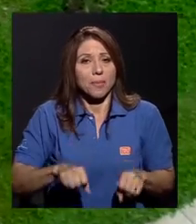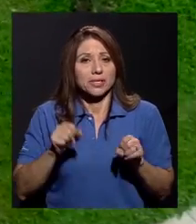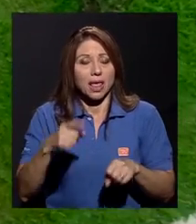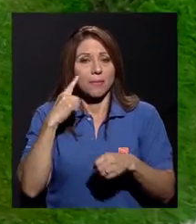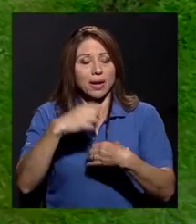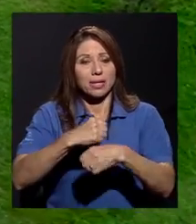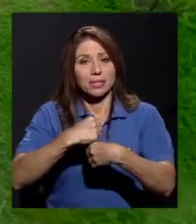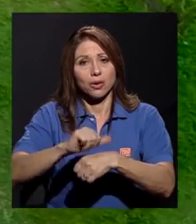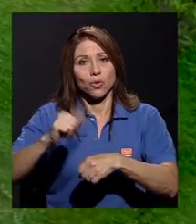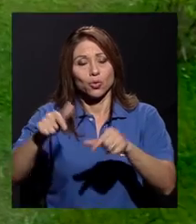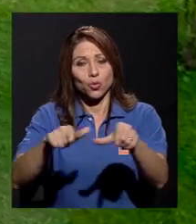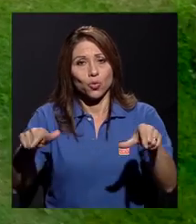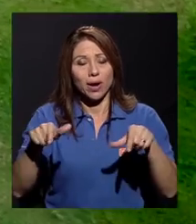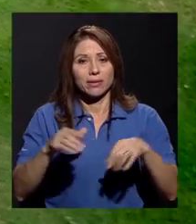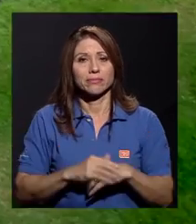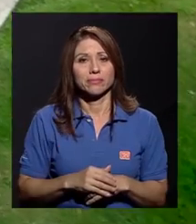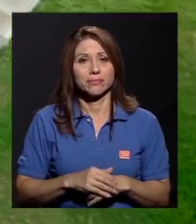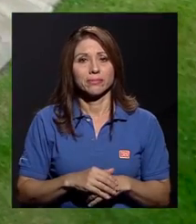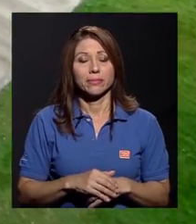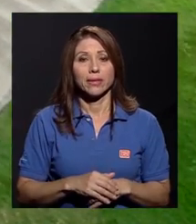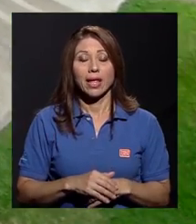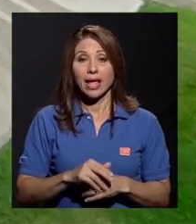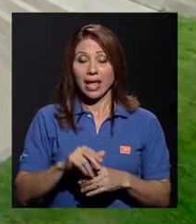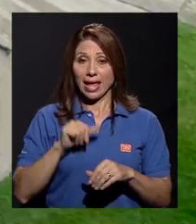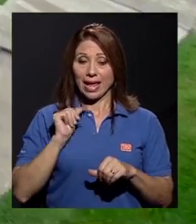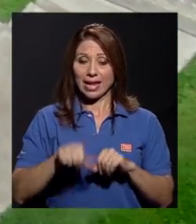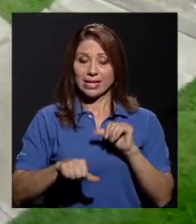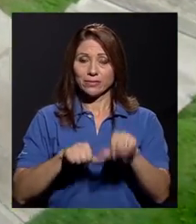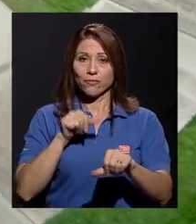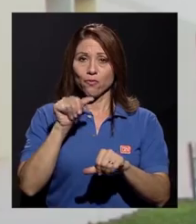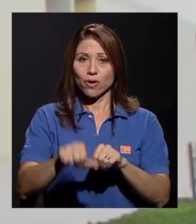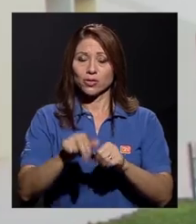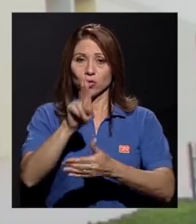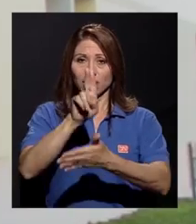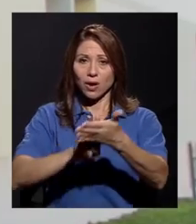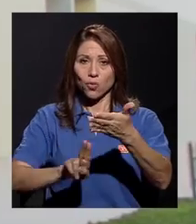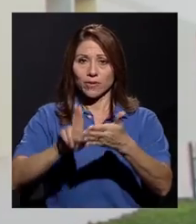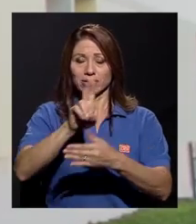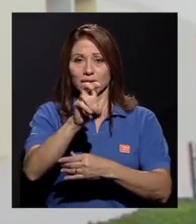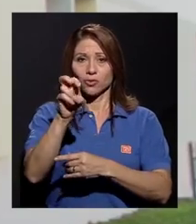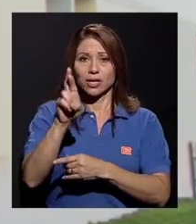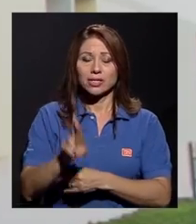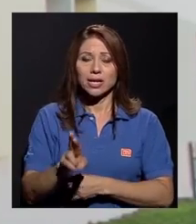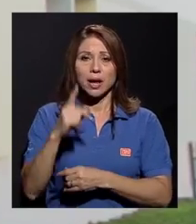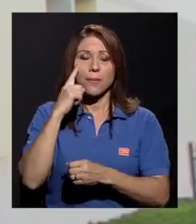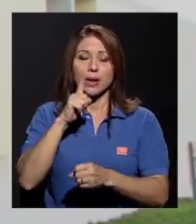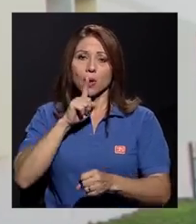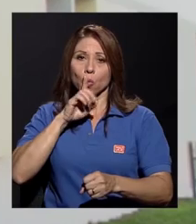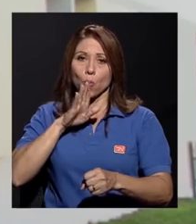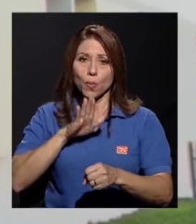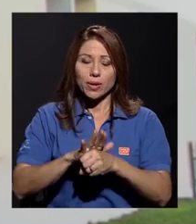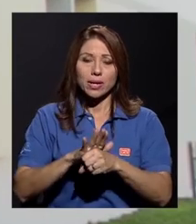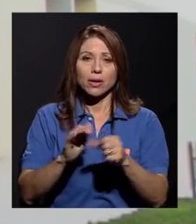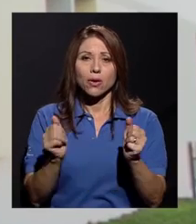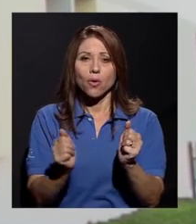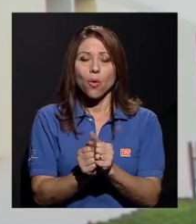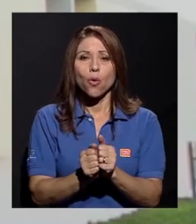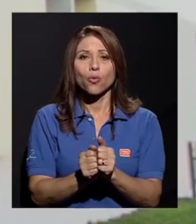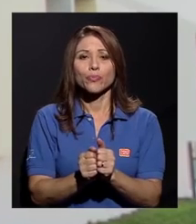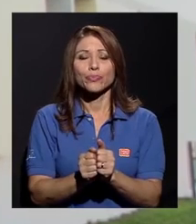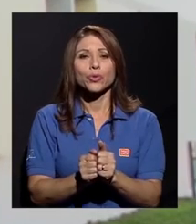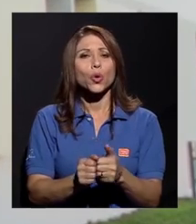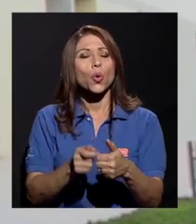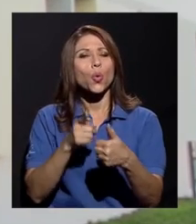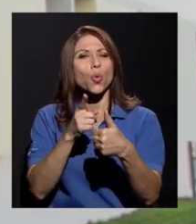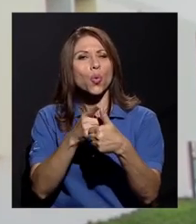en otro lugar. Es el esfuerzo de la Universidad de Costa Rica por cumplir con una de sus